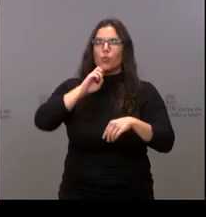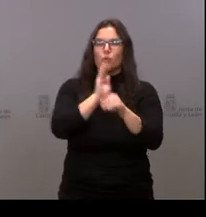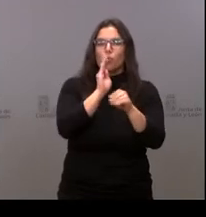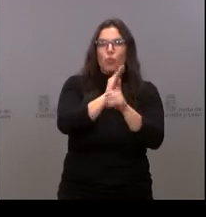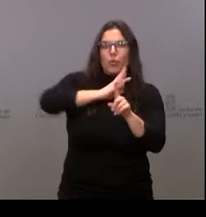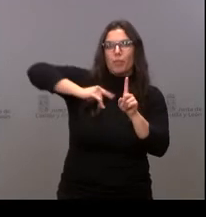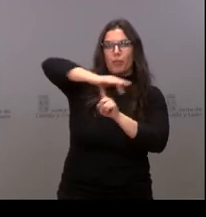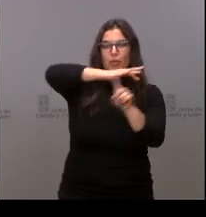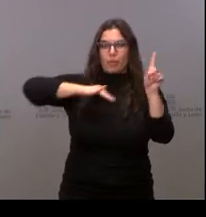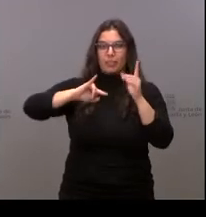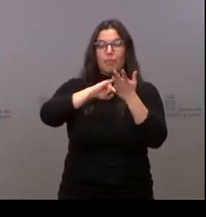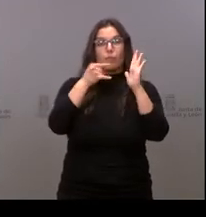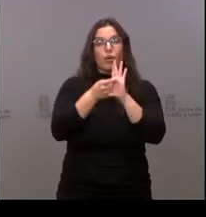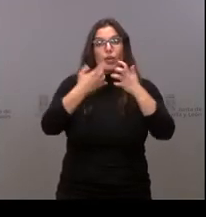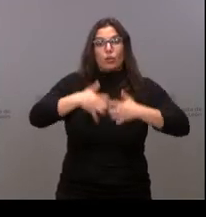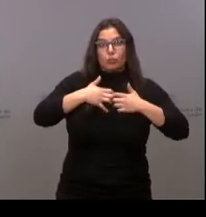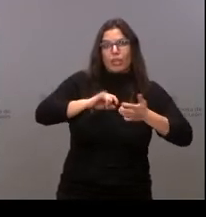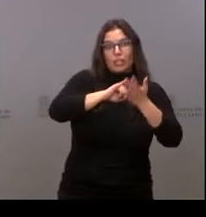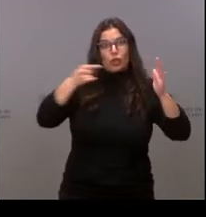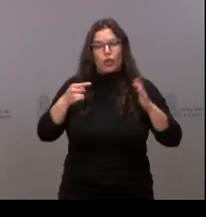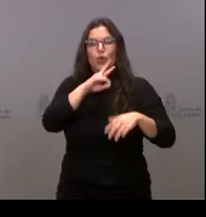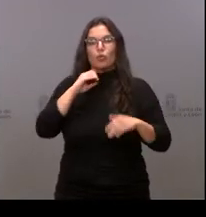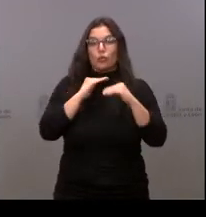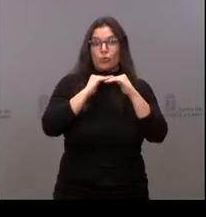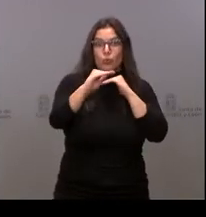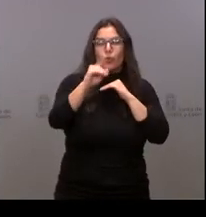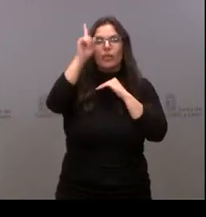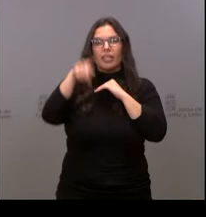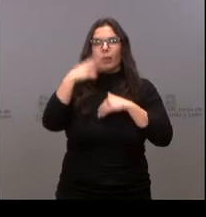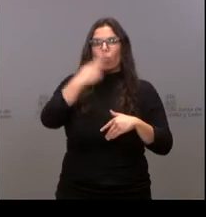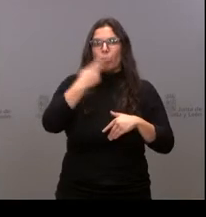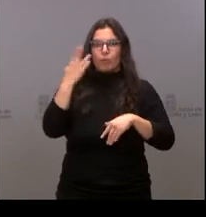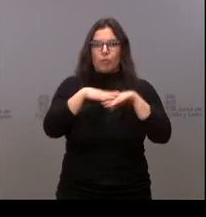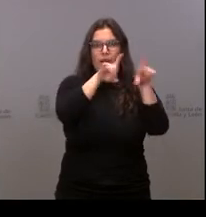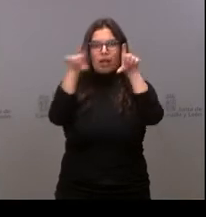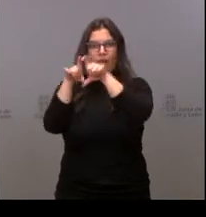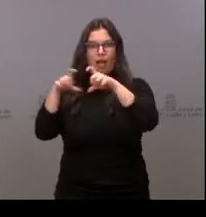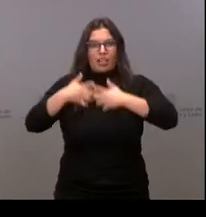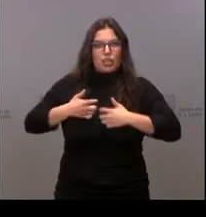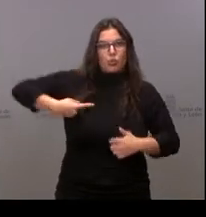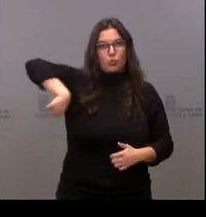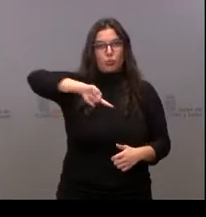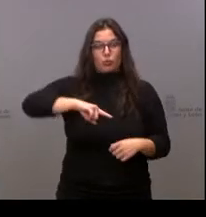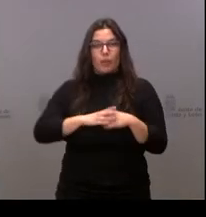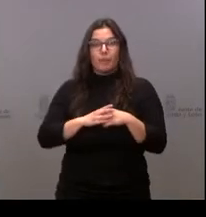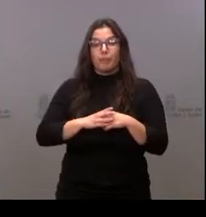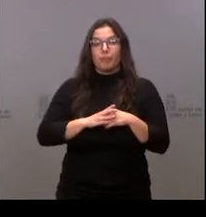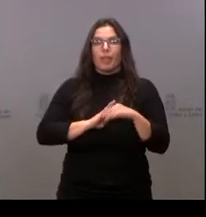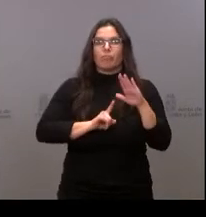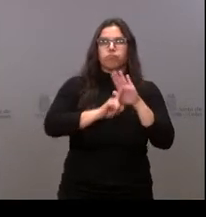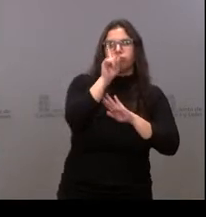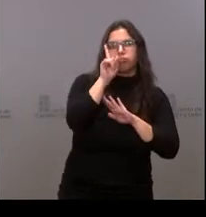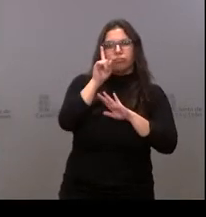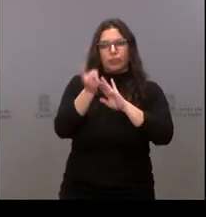industriales tecnológicos sostenibles y comprometidos con el tejido industrial. Desarrollando y atrayendo empresas,